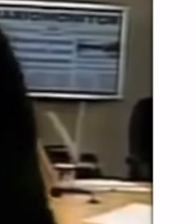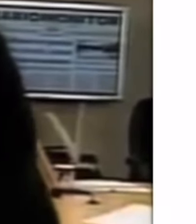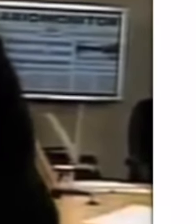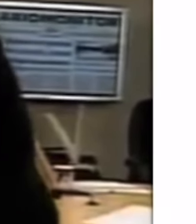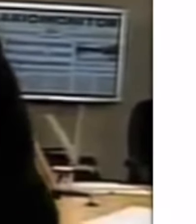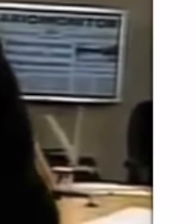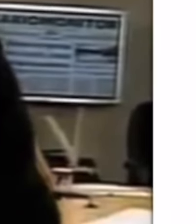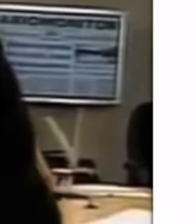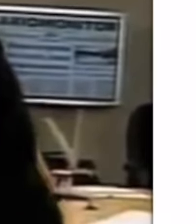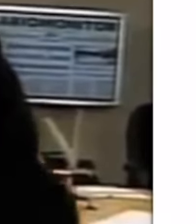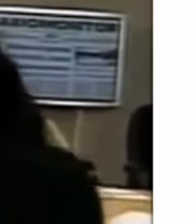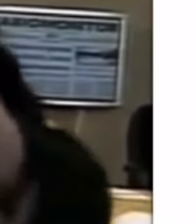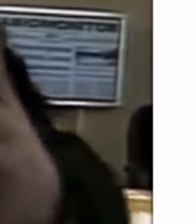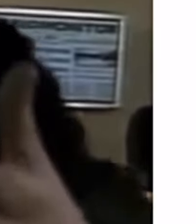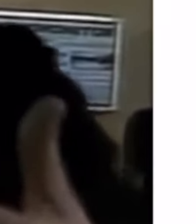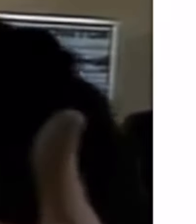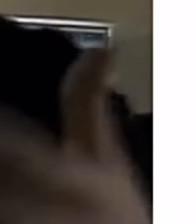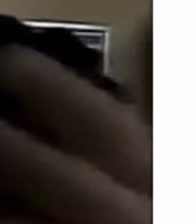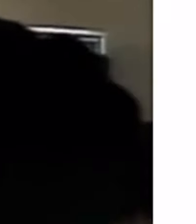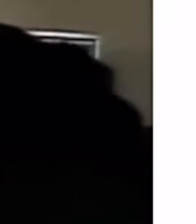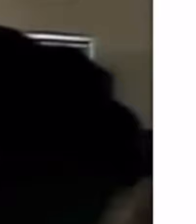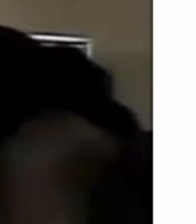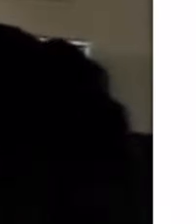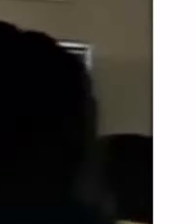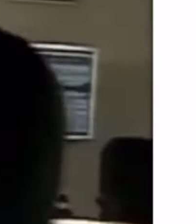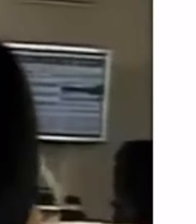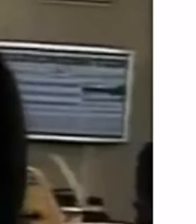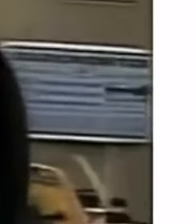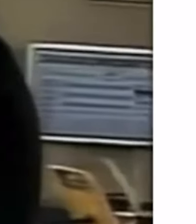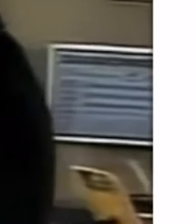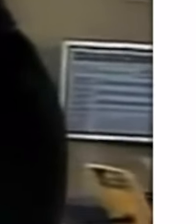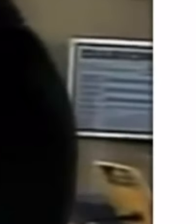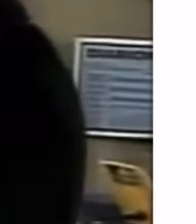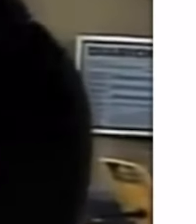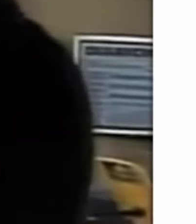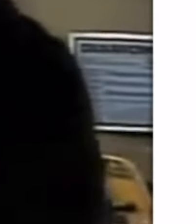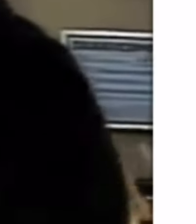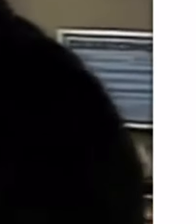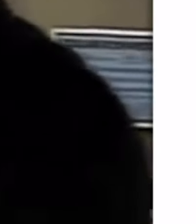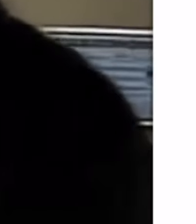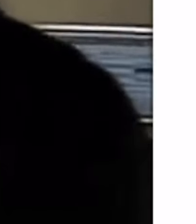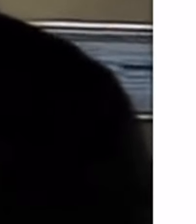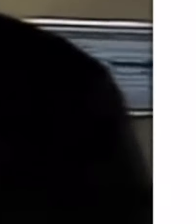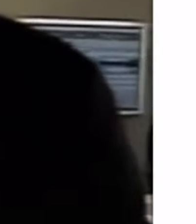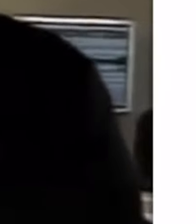y toman parte con el delincuente.